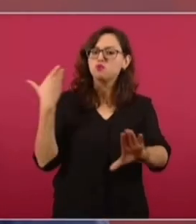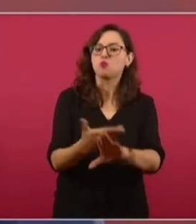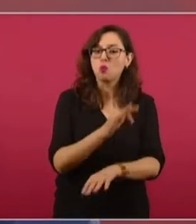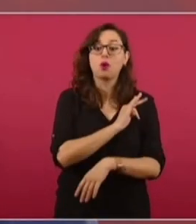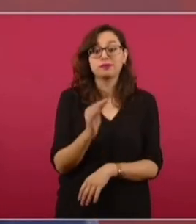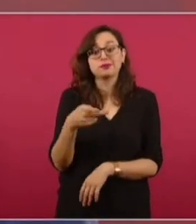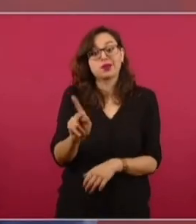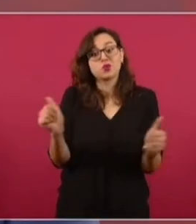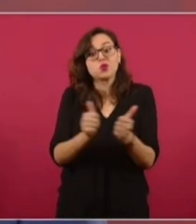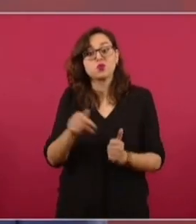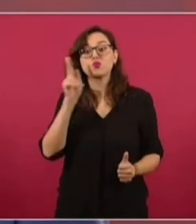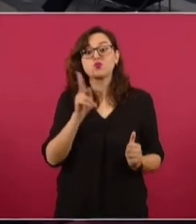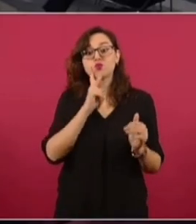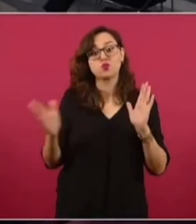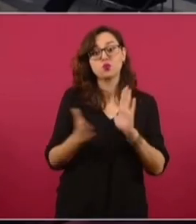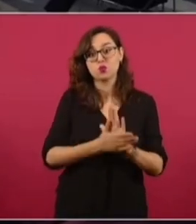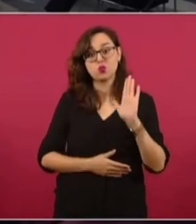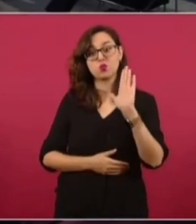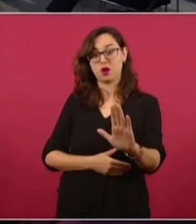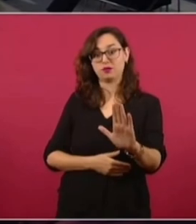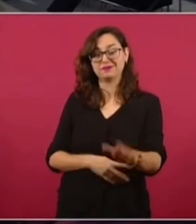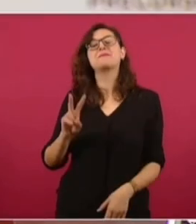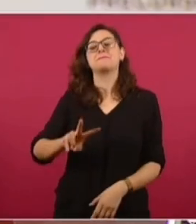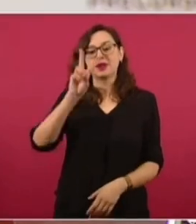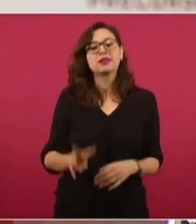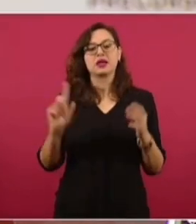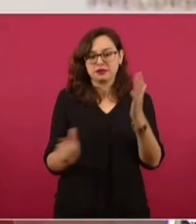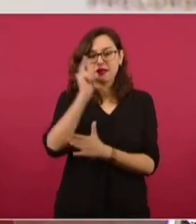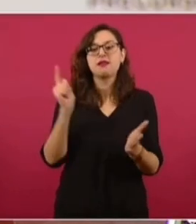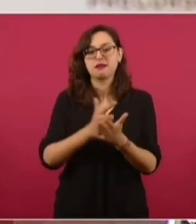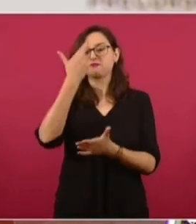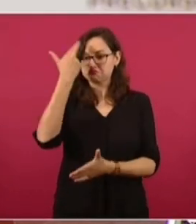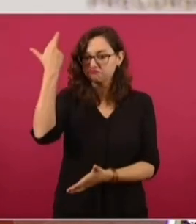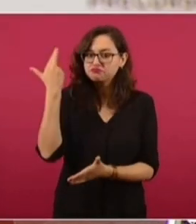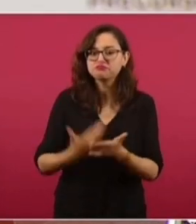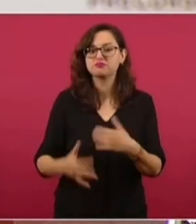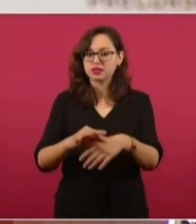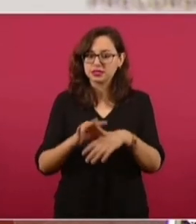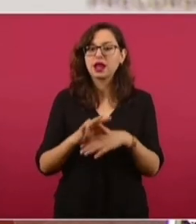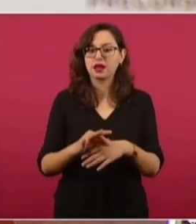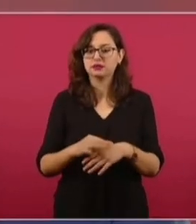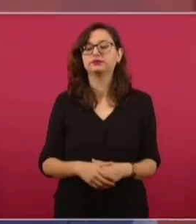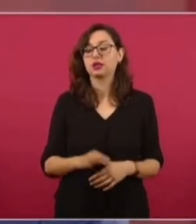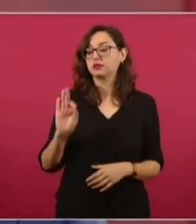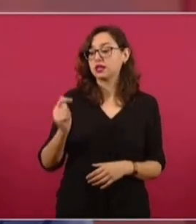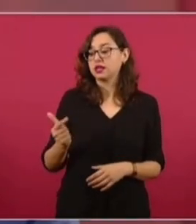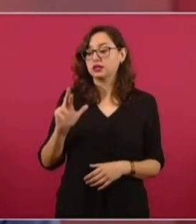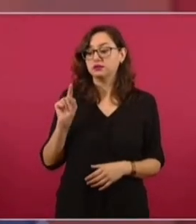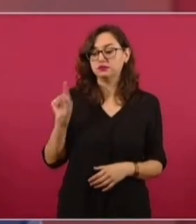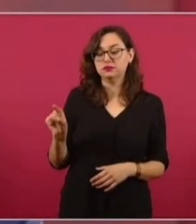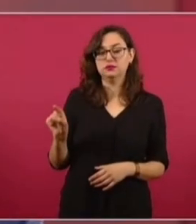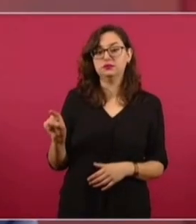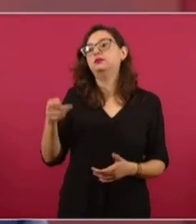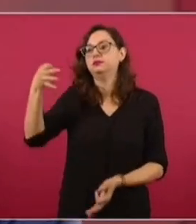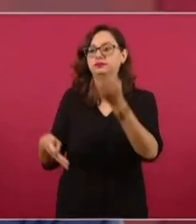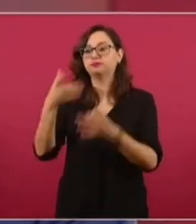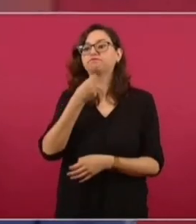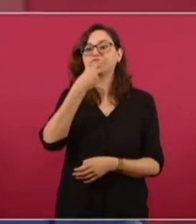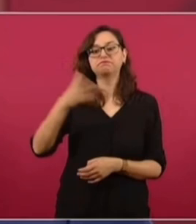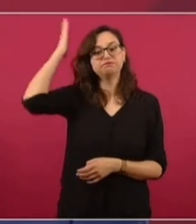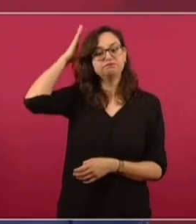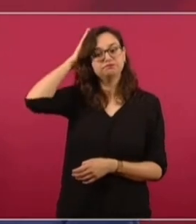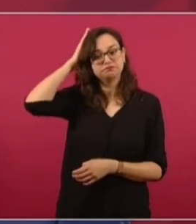nada más, que se trata de delitos que se han cometido. En el caso de la Fiscalía para la remoción del fiscal,